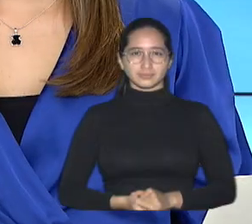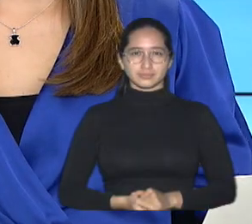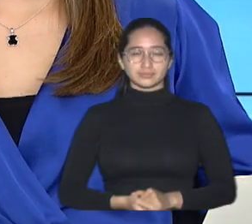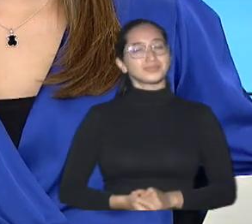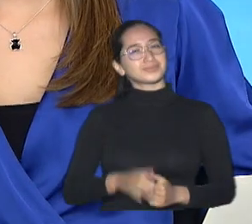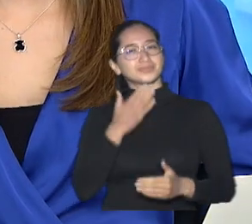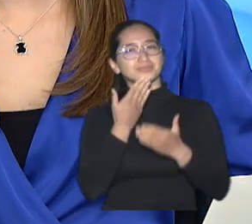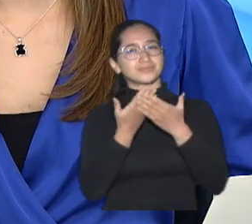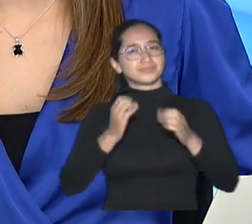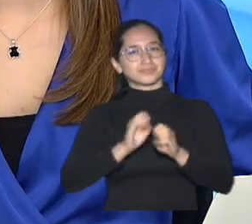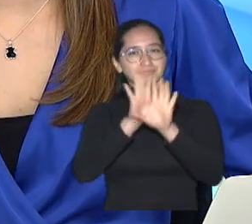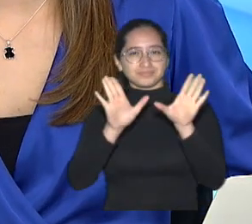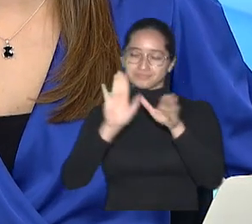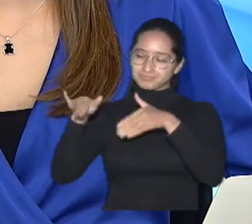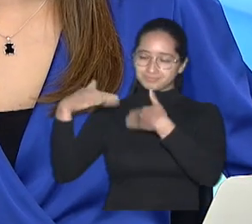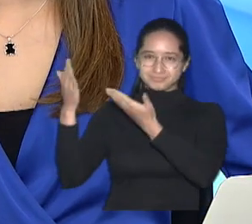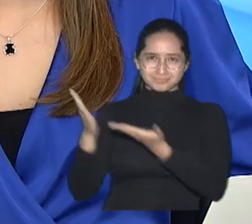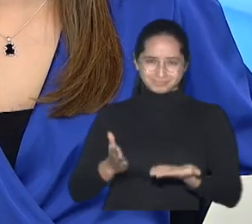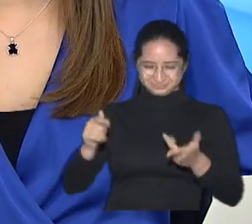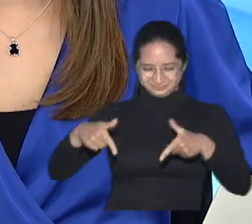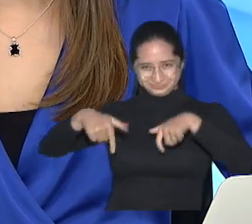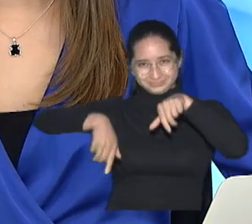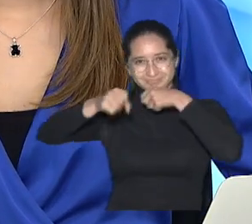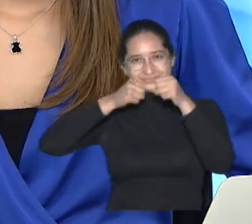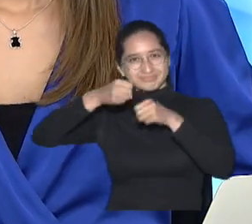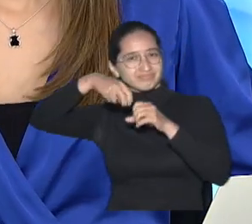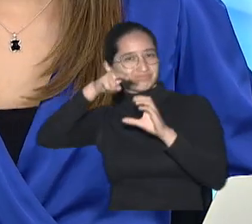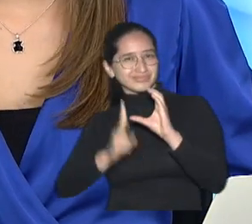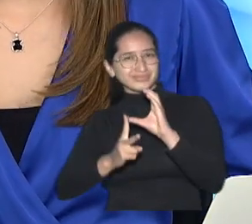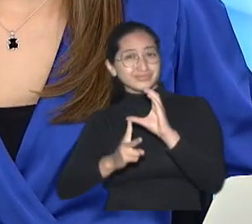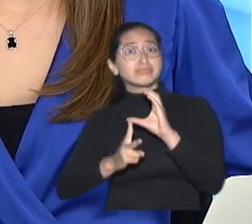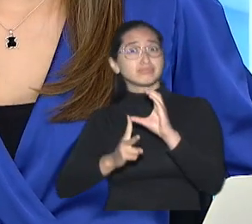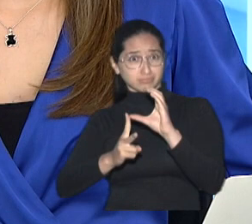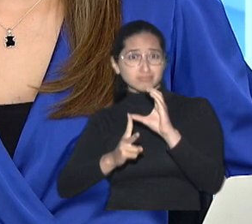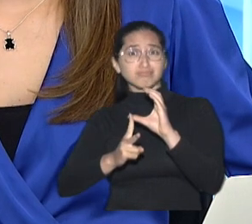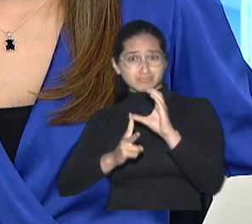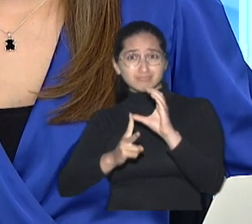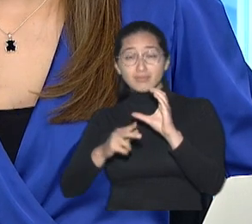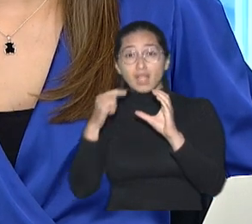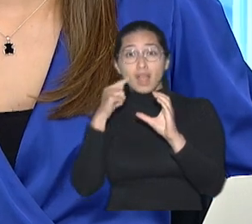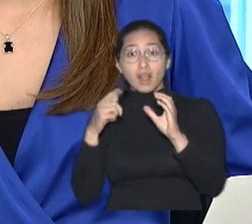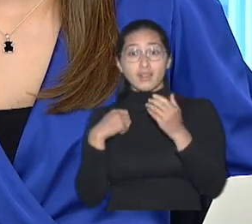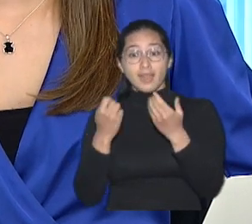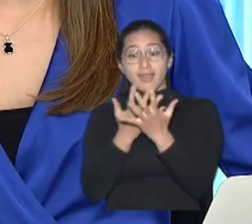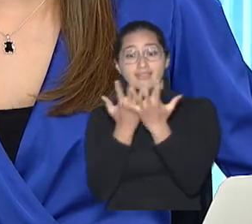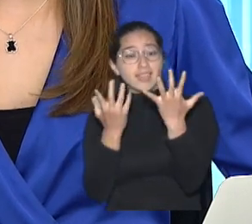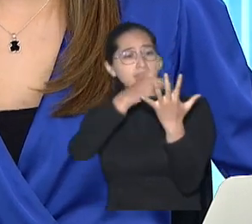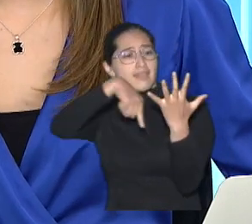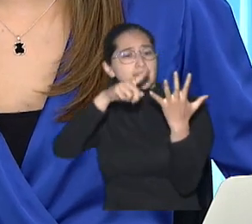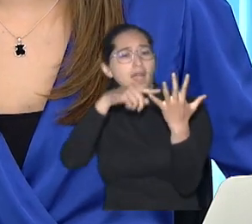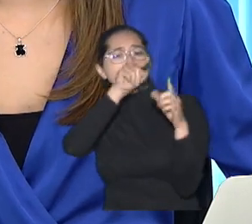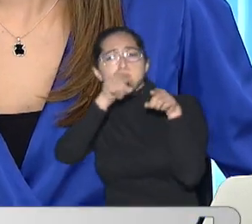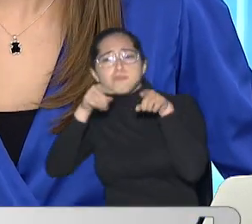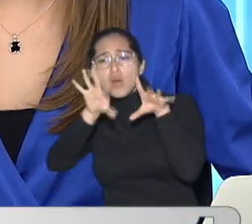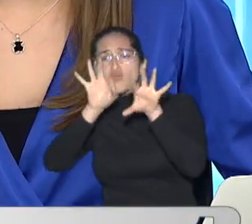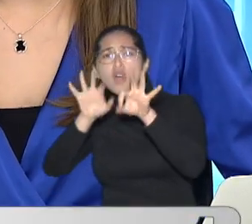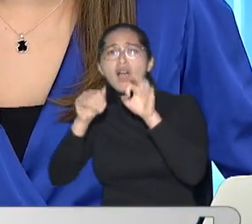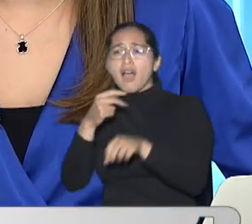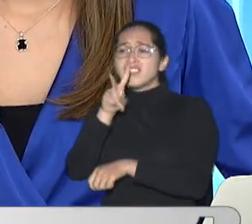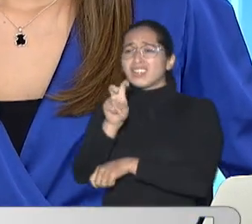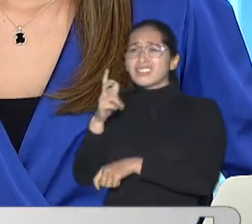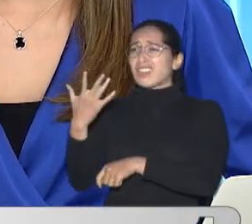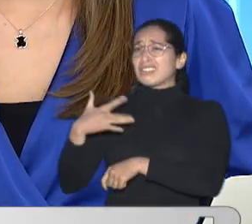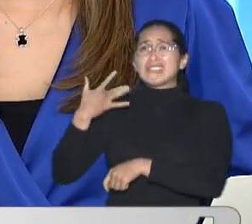Muy buenos días, bienvenidos a Noticentro 1 CMI Siete de cada diez ciudadanos se sienten inseguros en